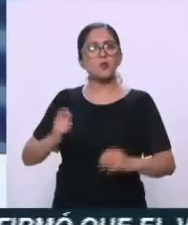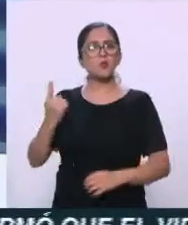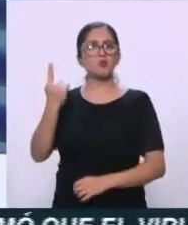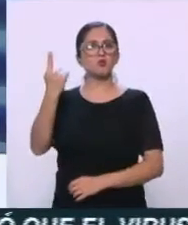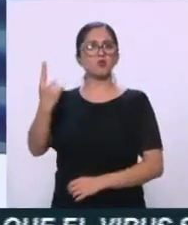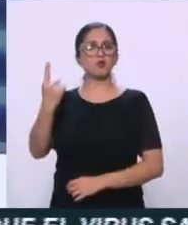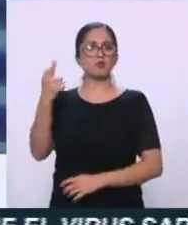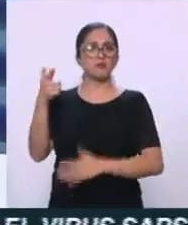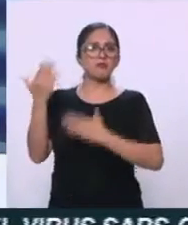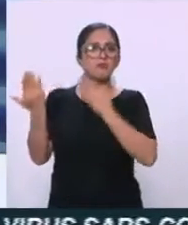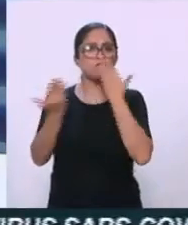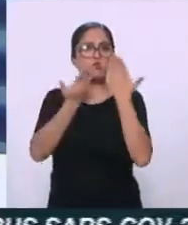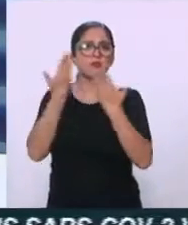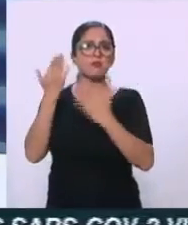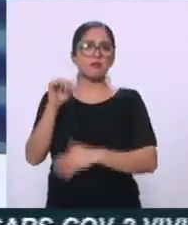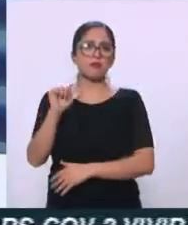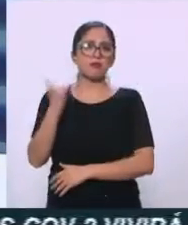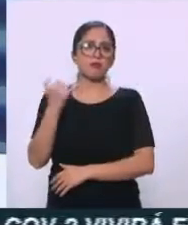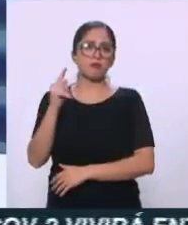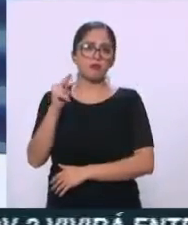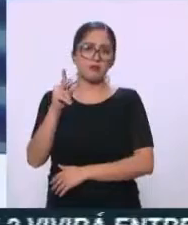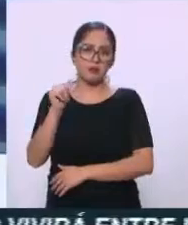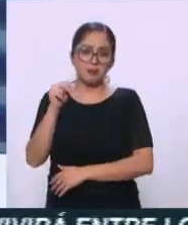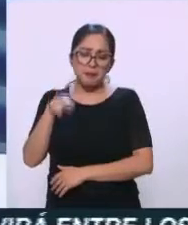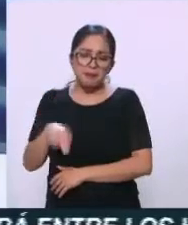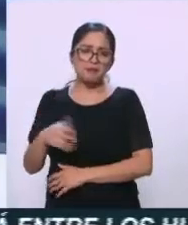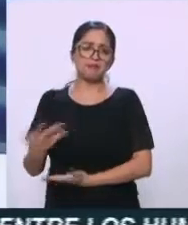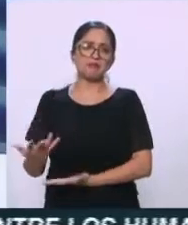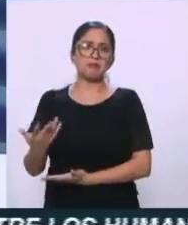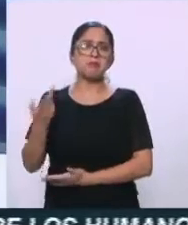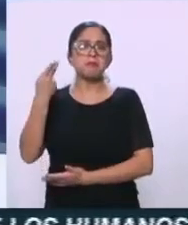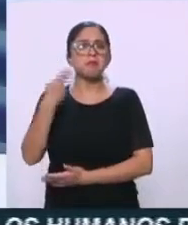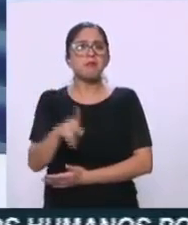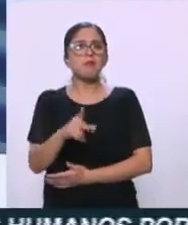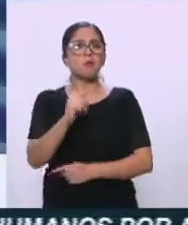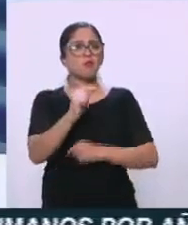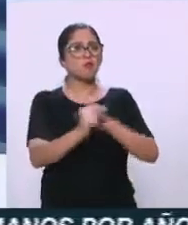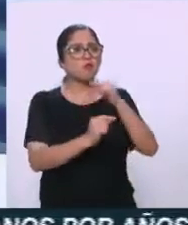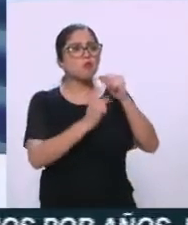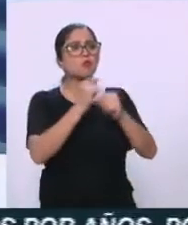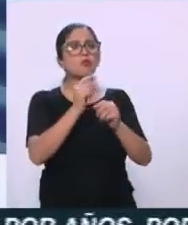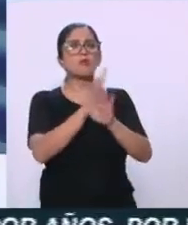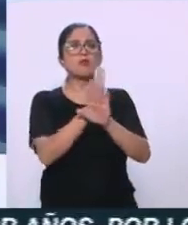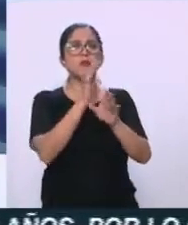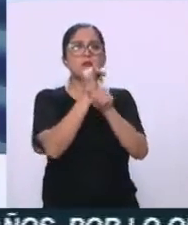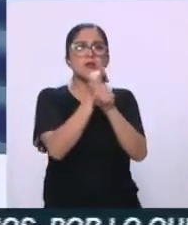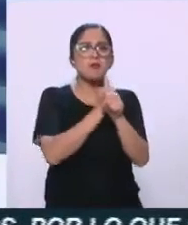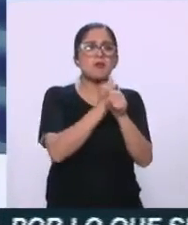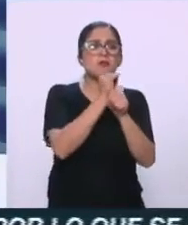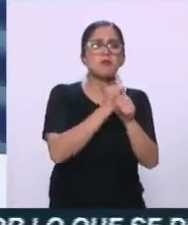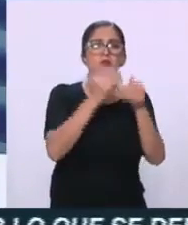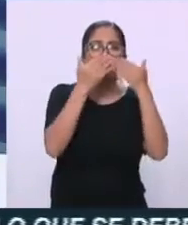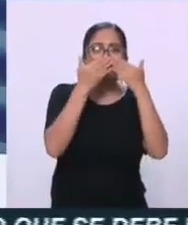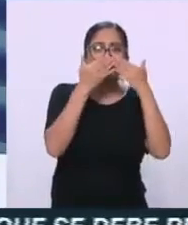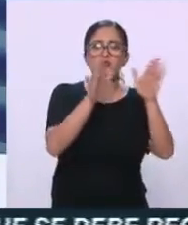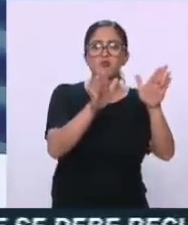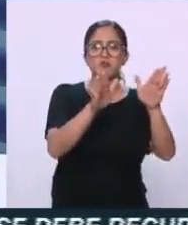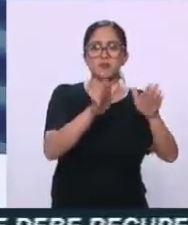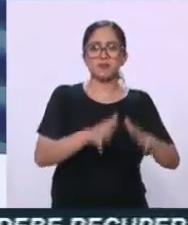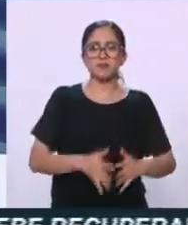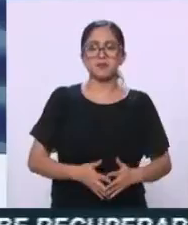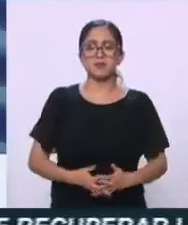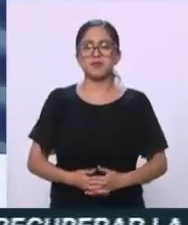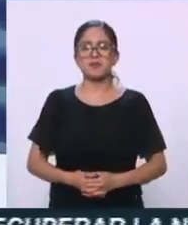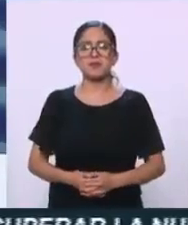que se abre una luz para otorgar justicia. ¿Cómo está la familia del joven? Mira, pues esta noticia ha sido